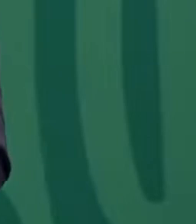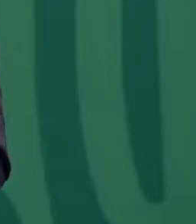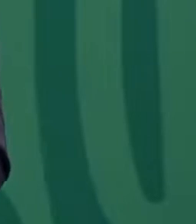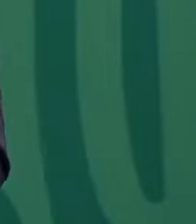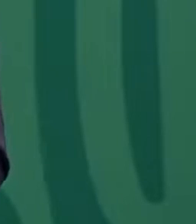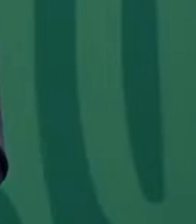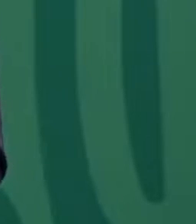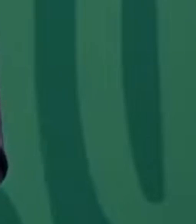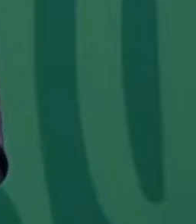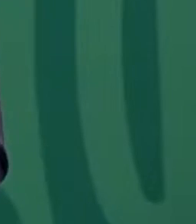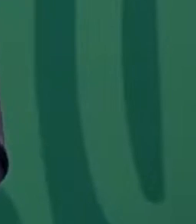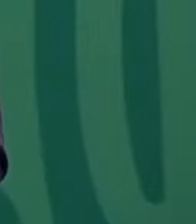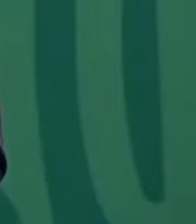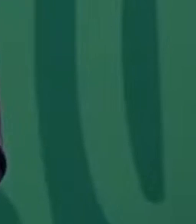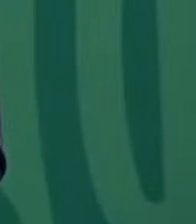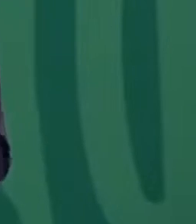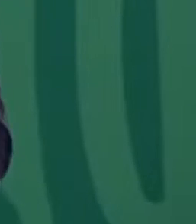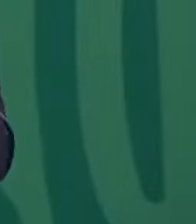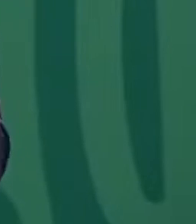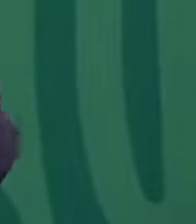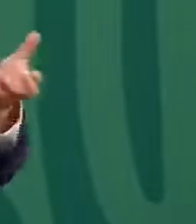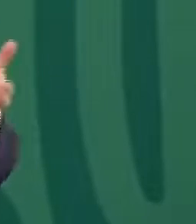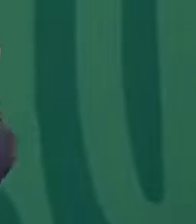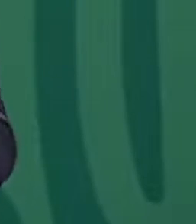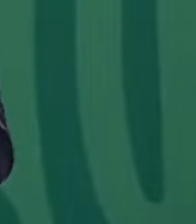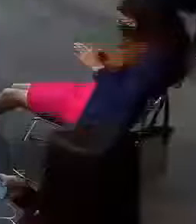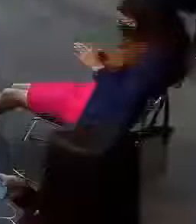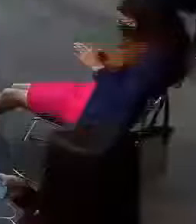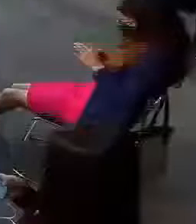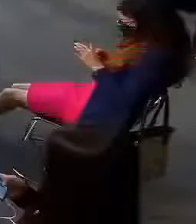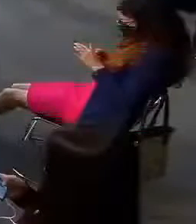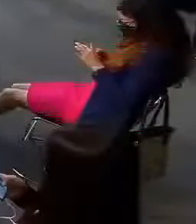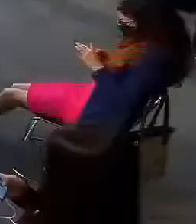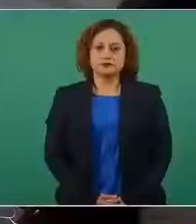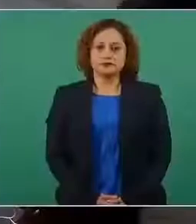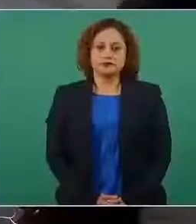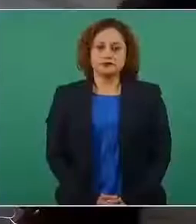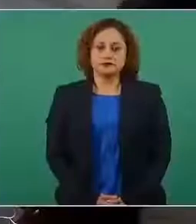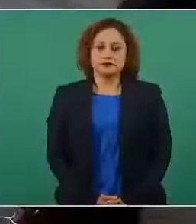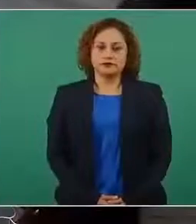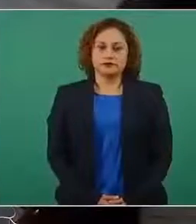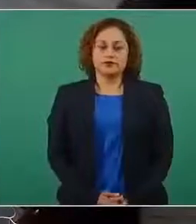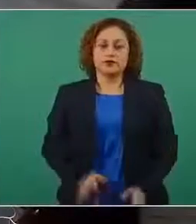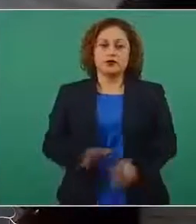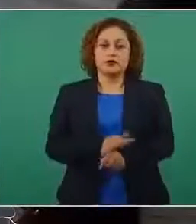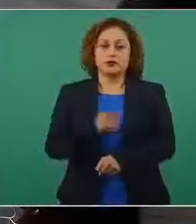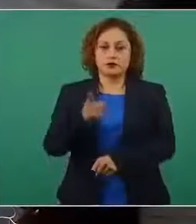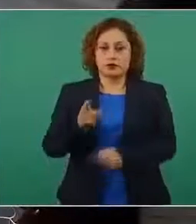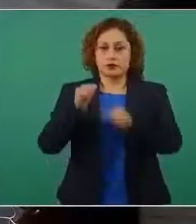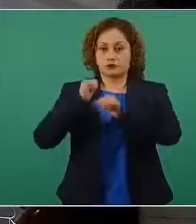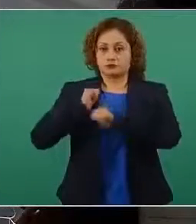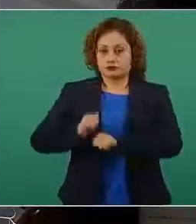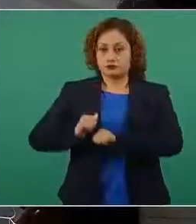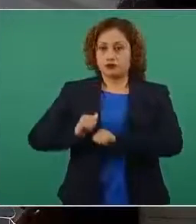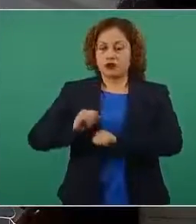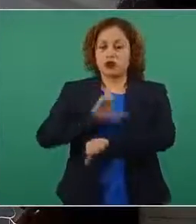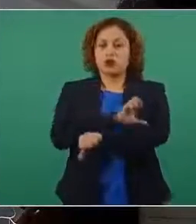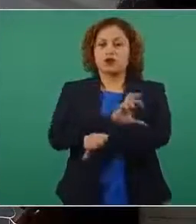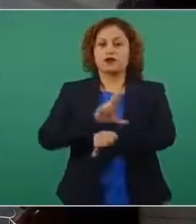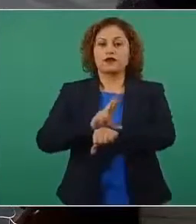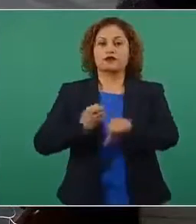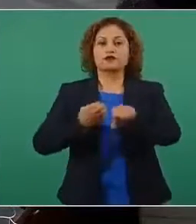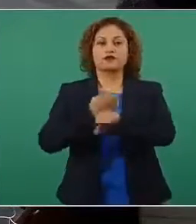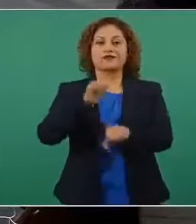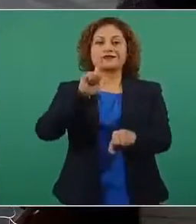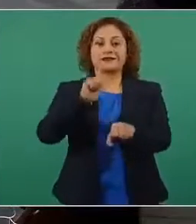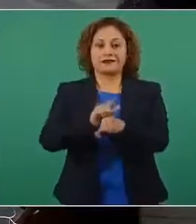caso con el secretario Clausen gracias porque es más un tema de la coordinación estatal de los servicios de salud con todo gusto lo